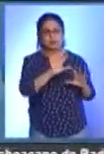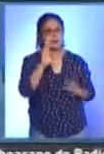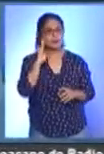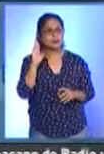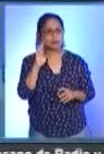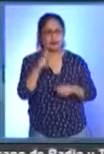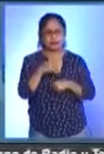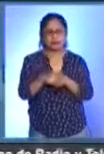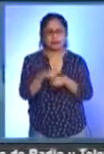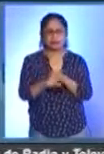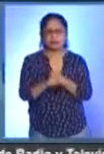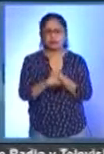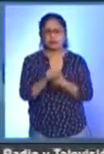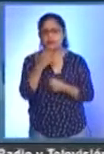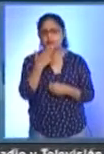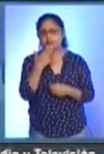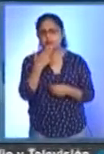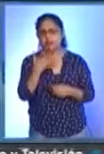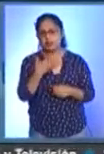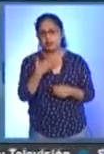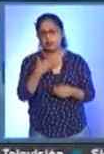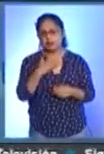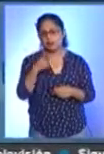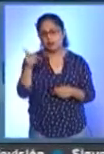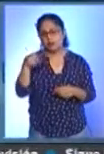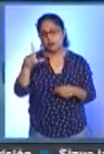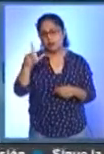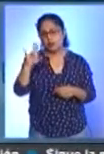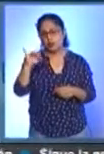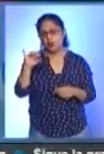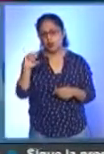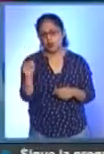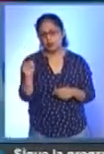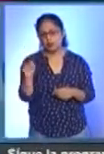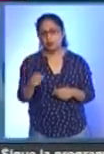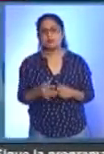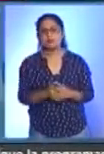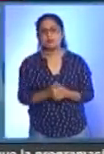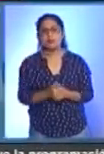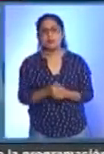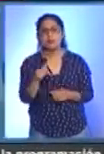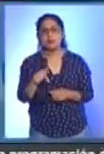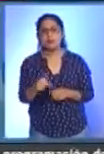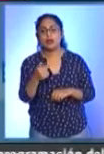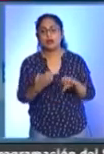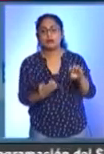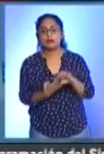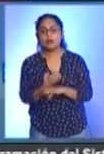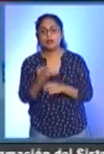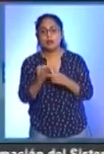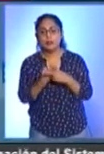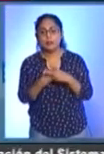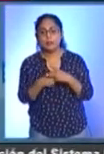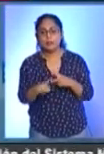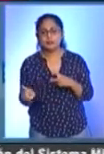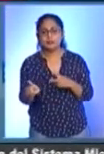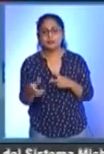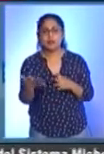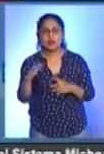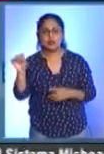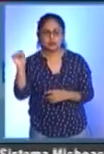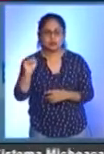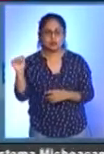así lo señala el auxiliar de programas de protección civil, Luis Rodríguez Chávez. En el estado, pues, empezó a afectar lo que fue durante el día